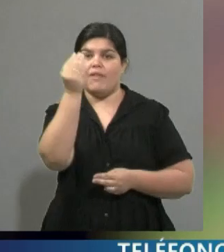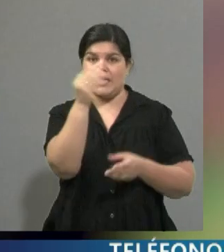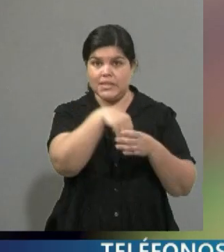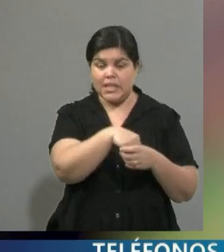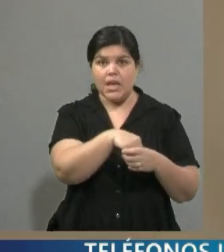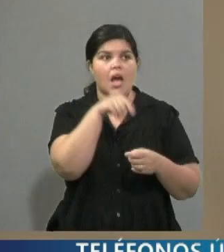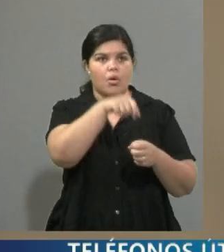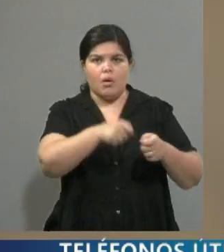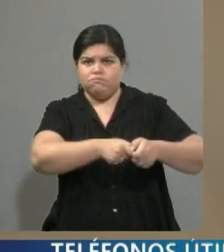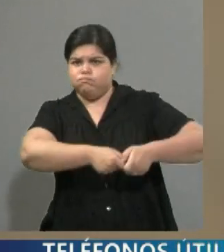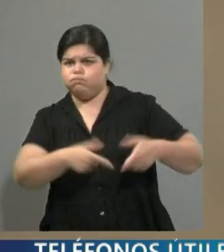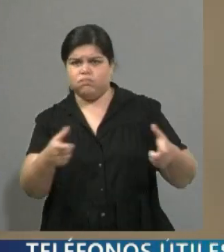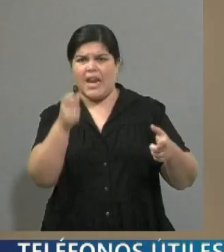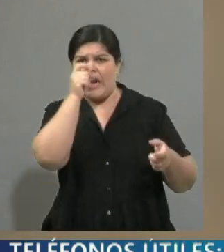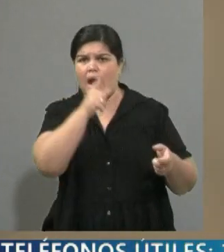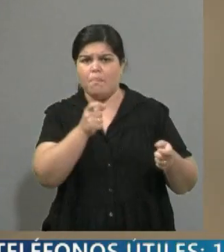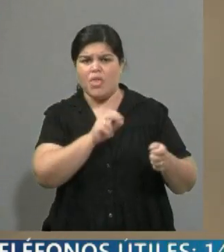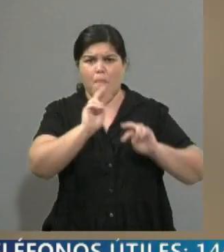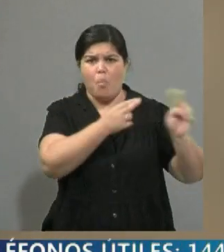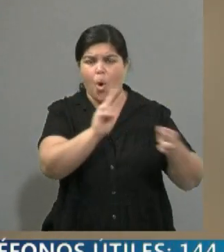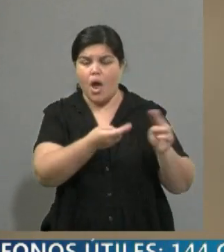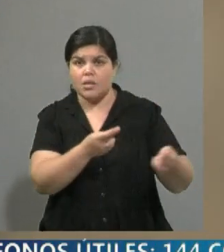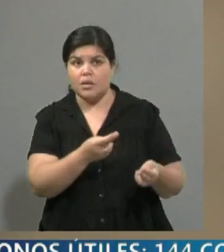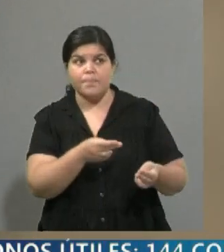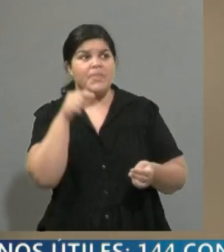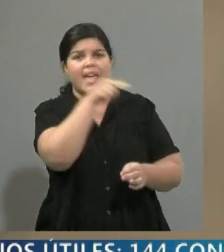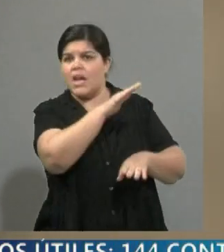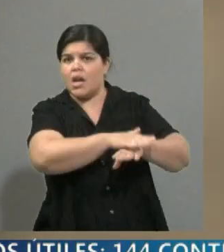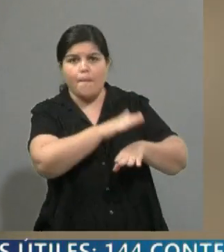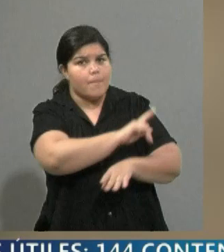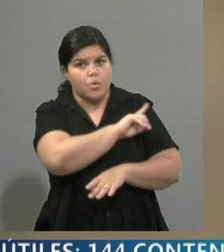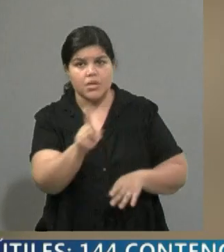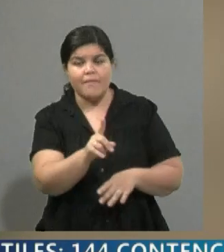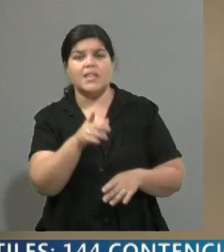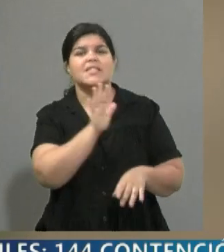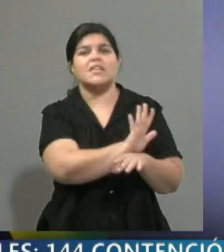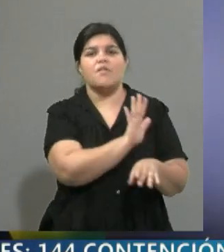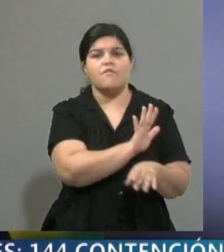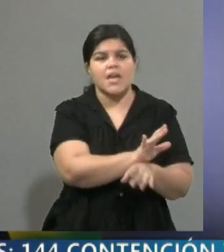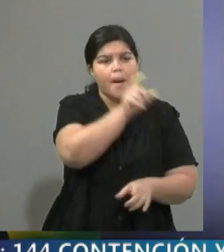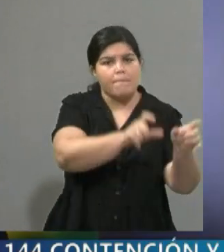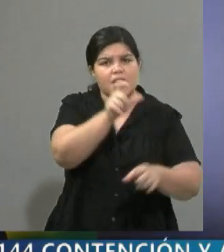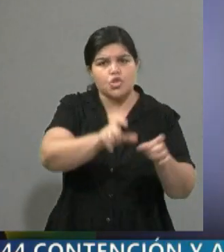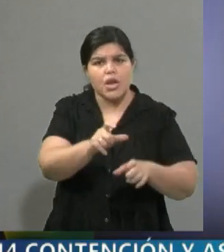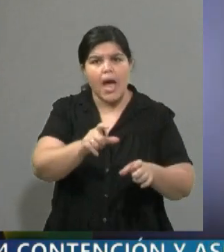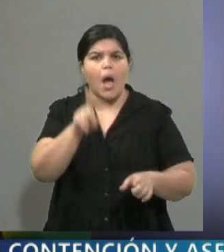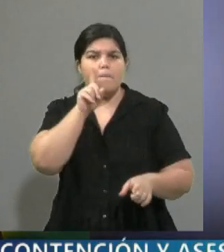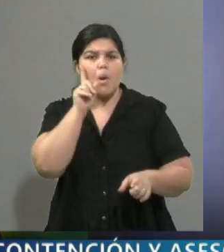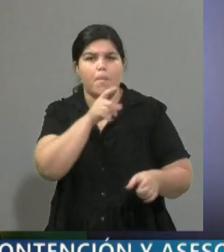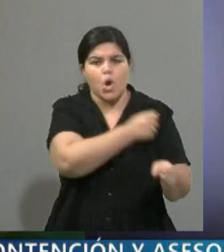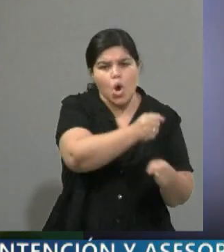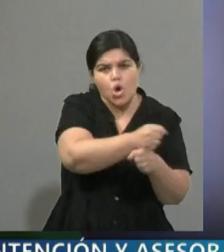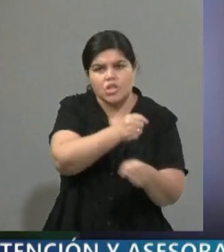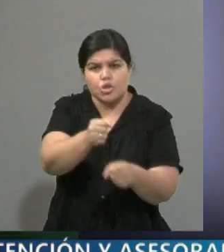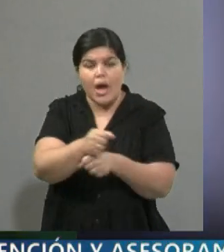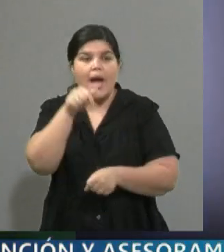más. O sea que la gestión de Jair Bolsonaro, lo que dicen desde la comisión, es que lo que ha hecho es generar mayor cantidad de